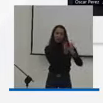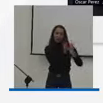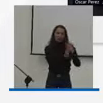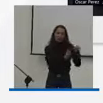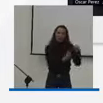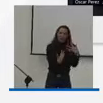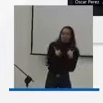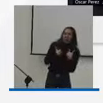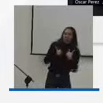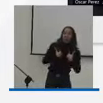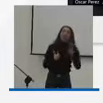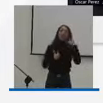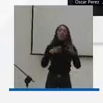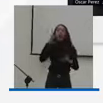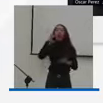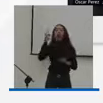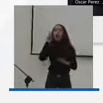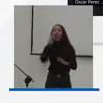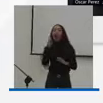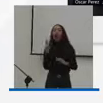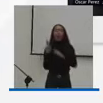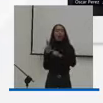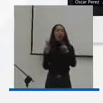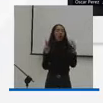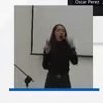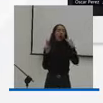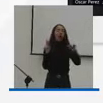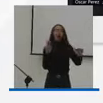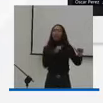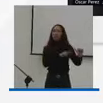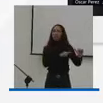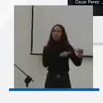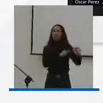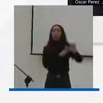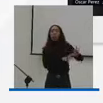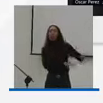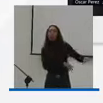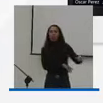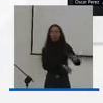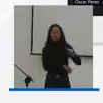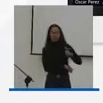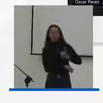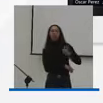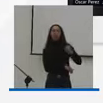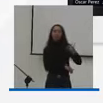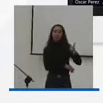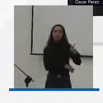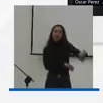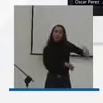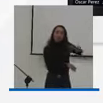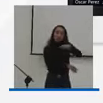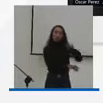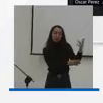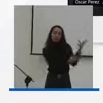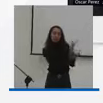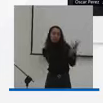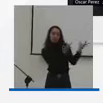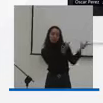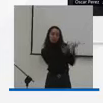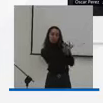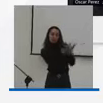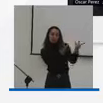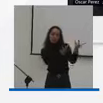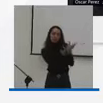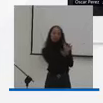especial violencia de género y abusos hacia nuestras niñas, jóvenes y mujeres, por lo que se espera